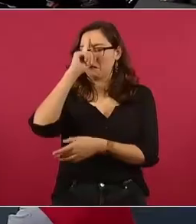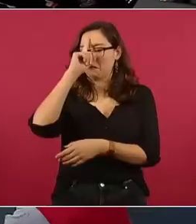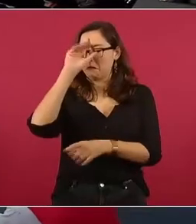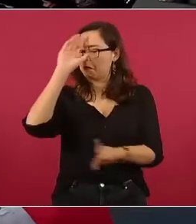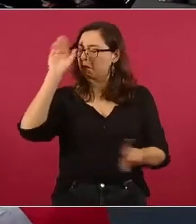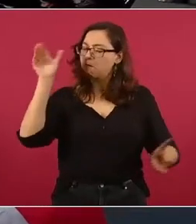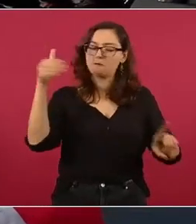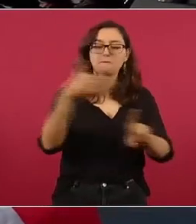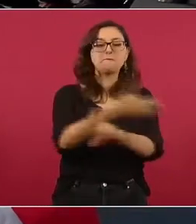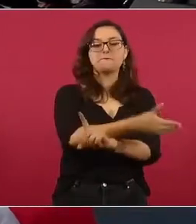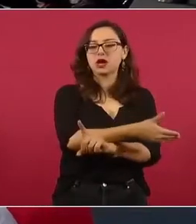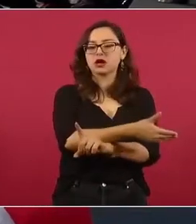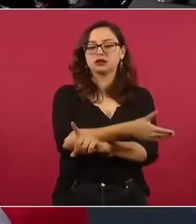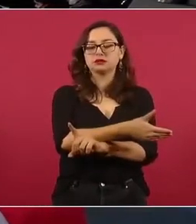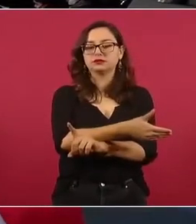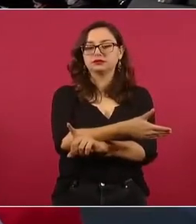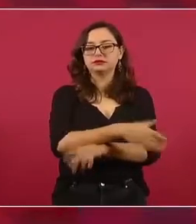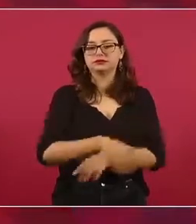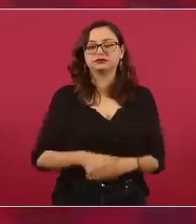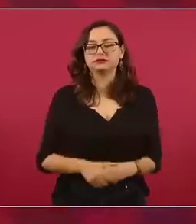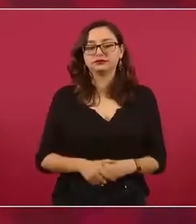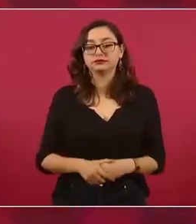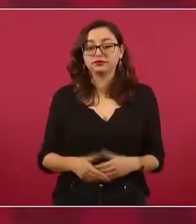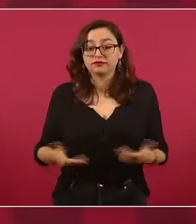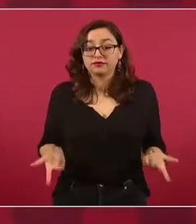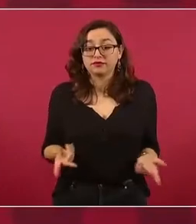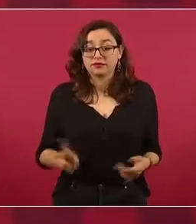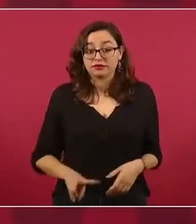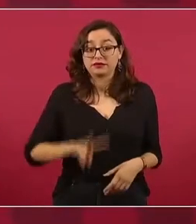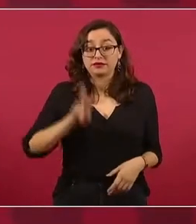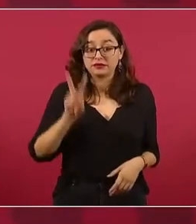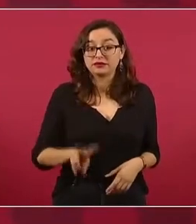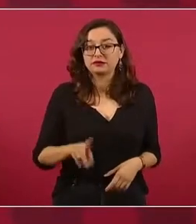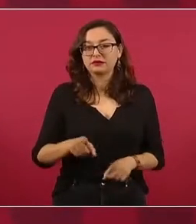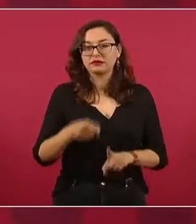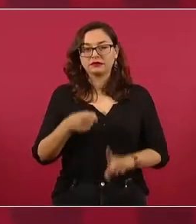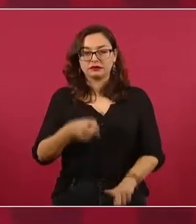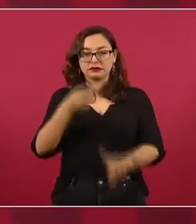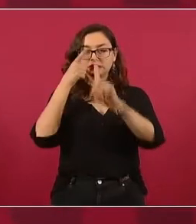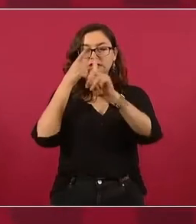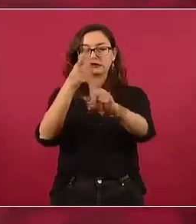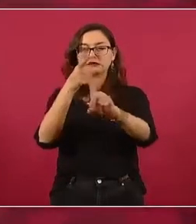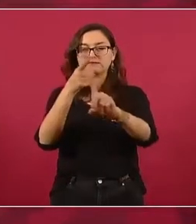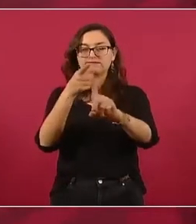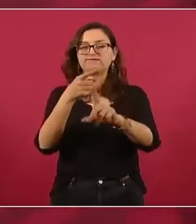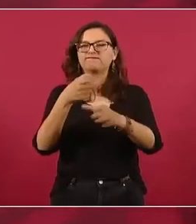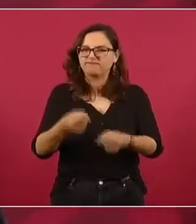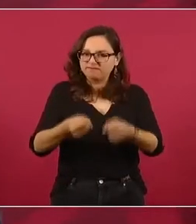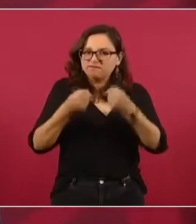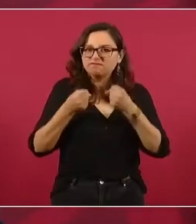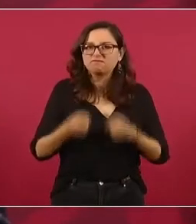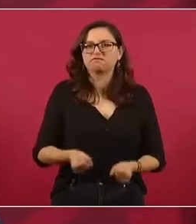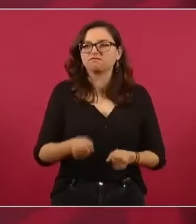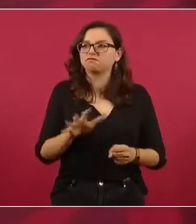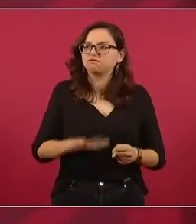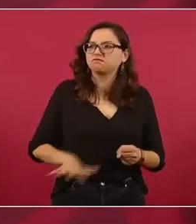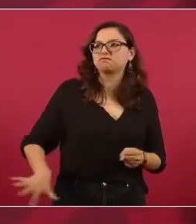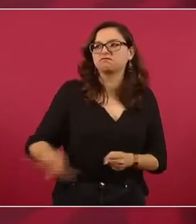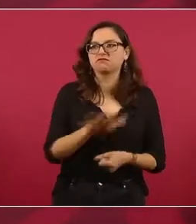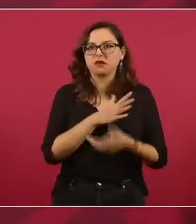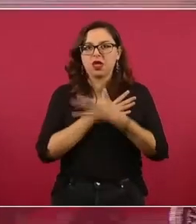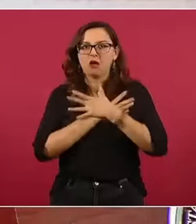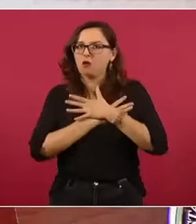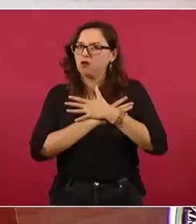Lo único que ancla son los principios, los ideales, el amor al pueblo